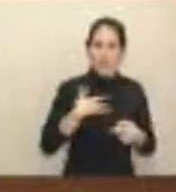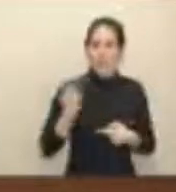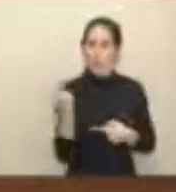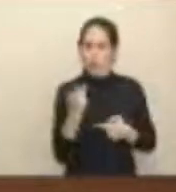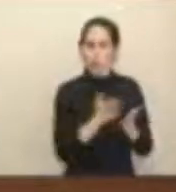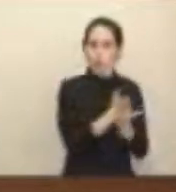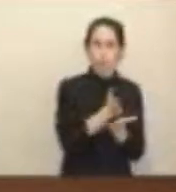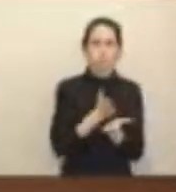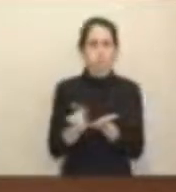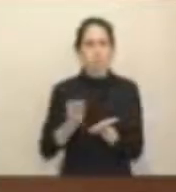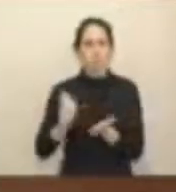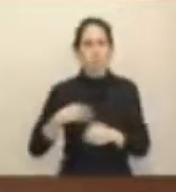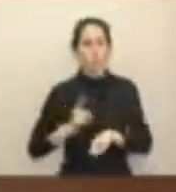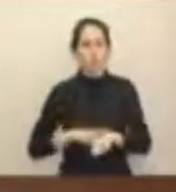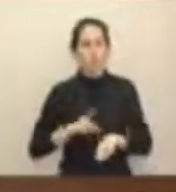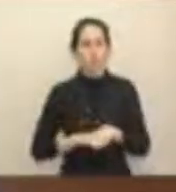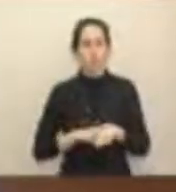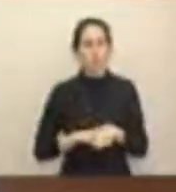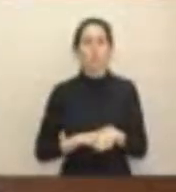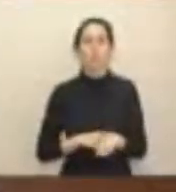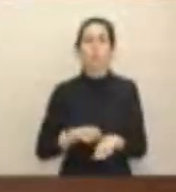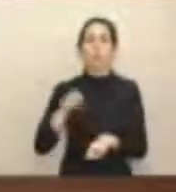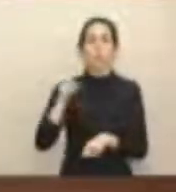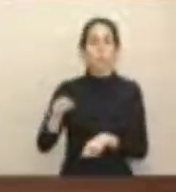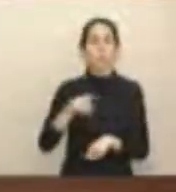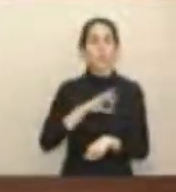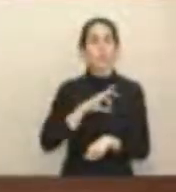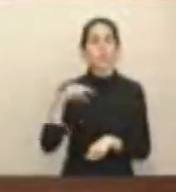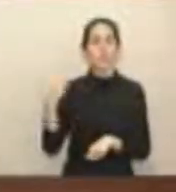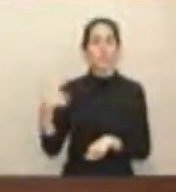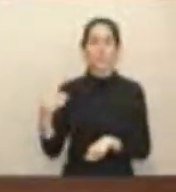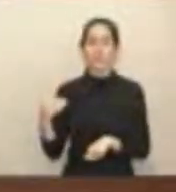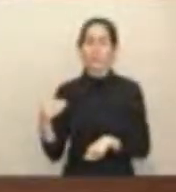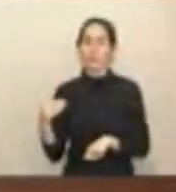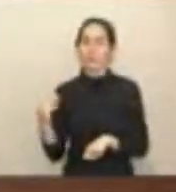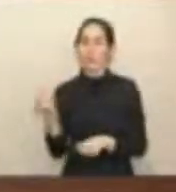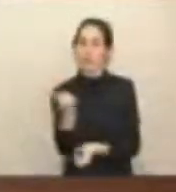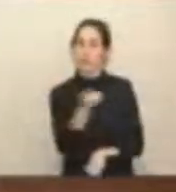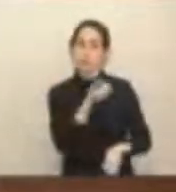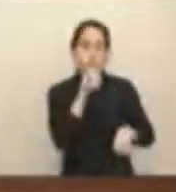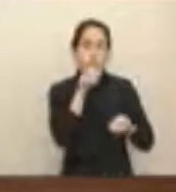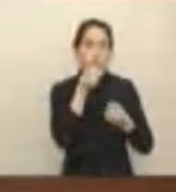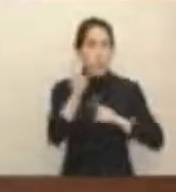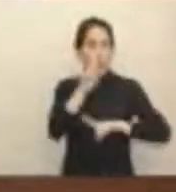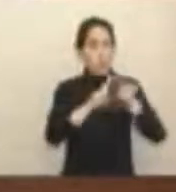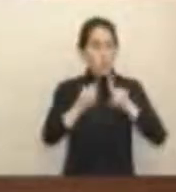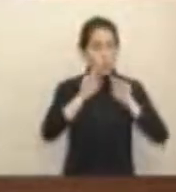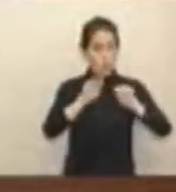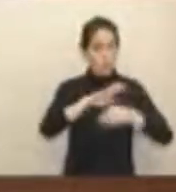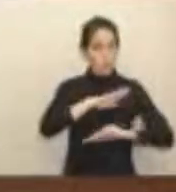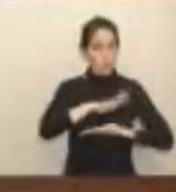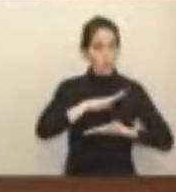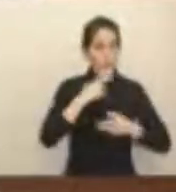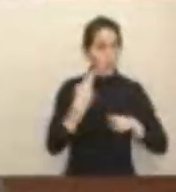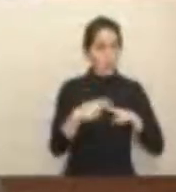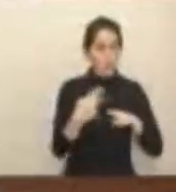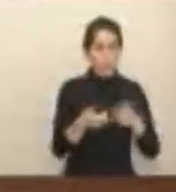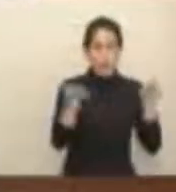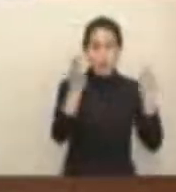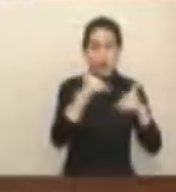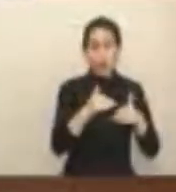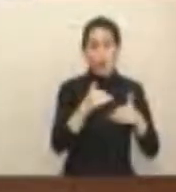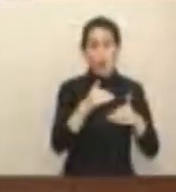es que ustedes, presidente, les han transferido en buena medida el problema de su incapacidad política o de